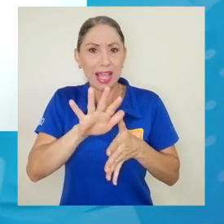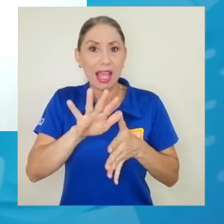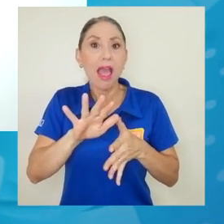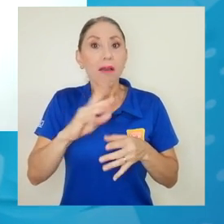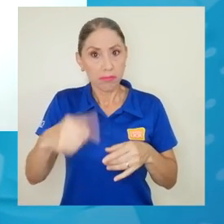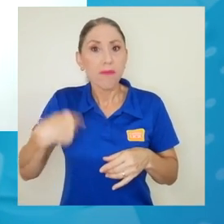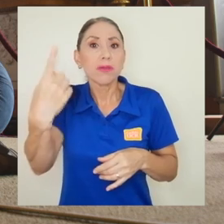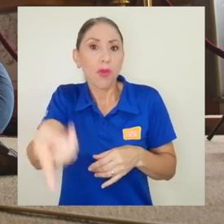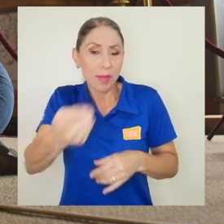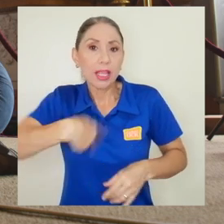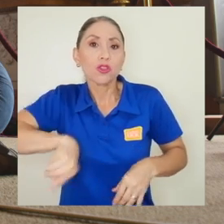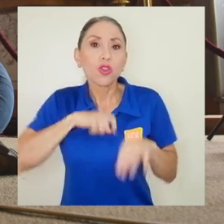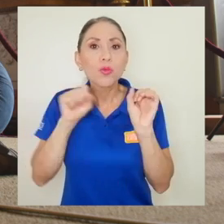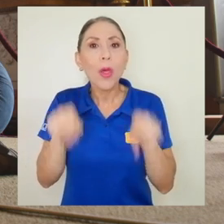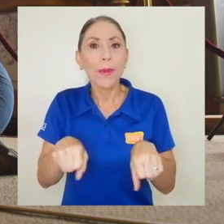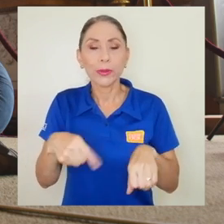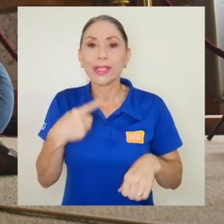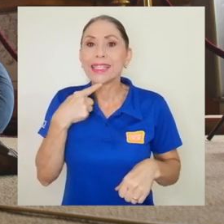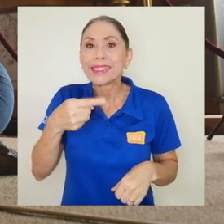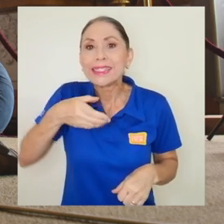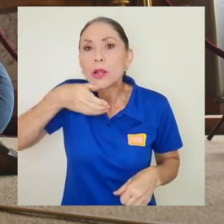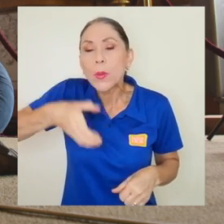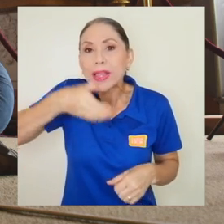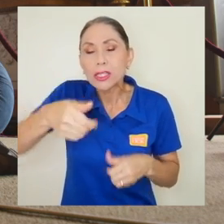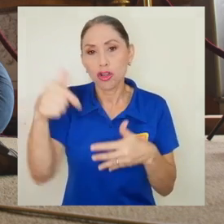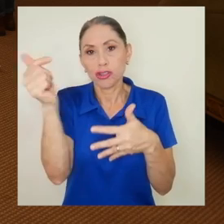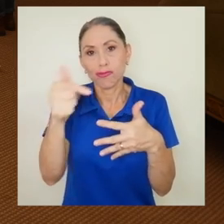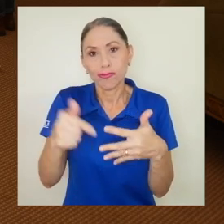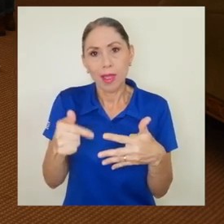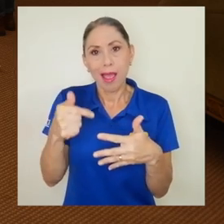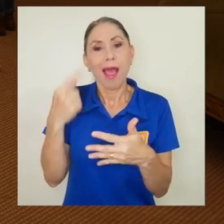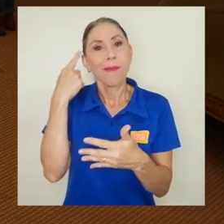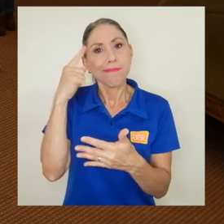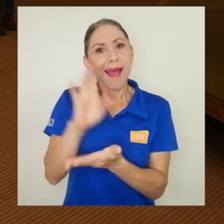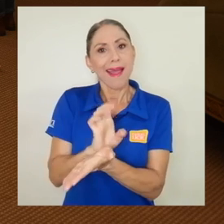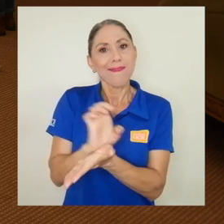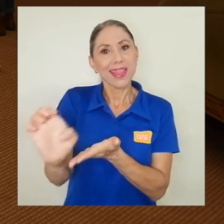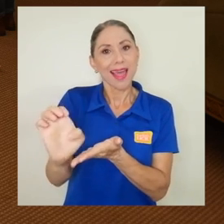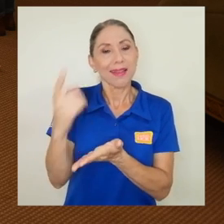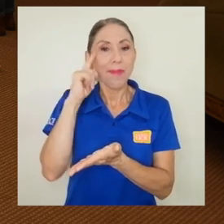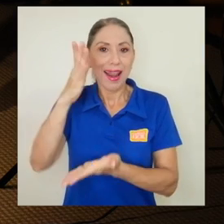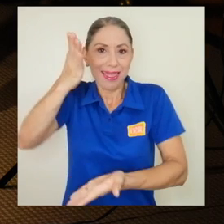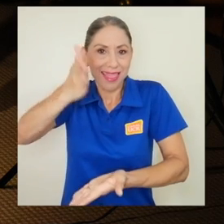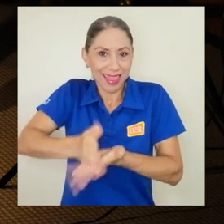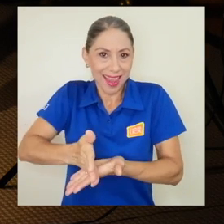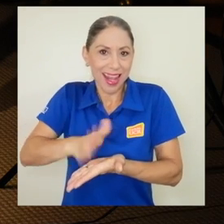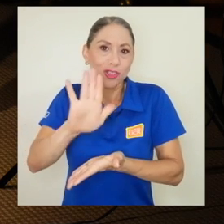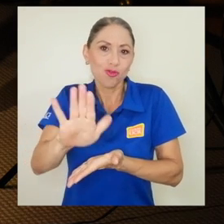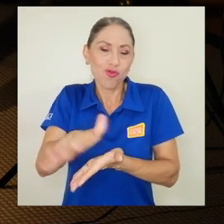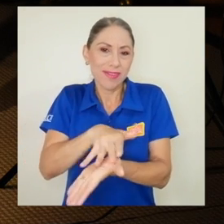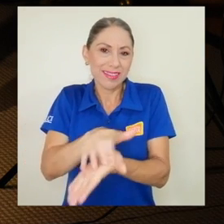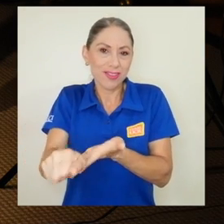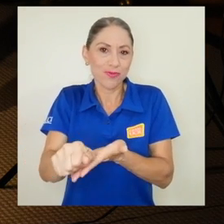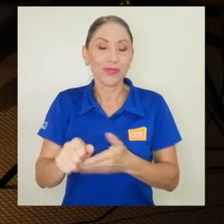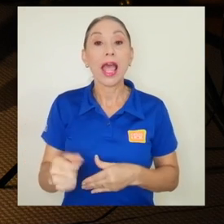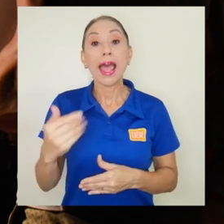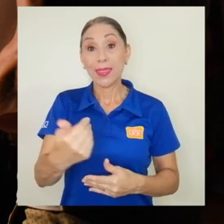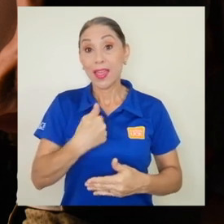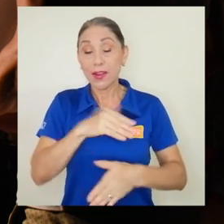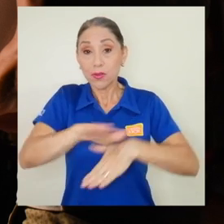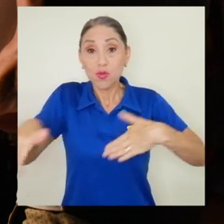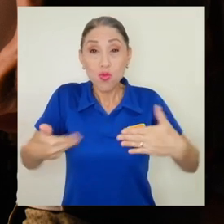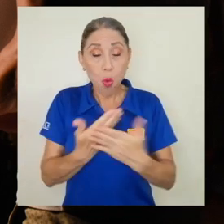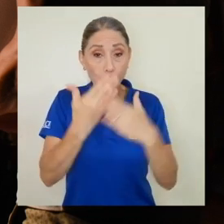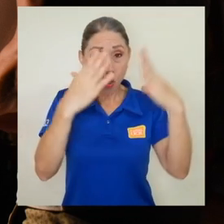eventualmente dar recomendaciones para evitar y detener este deterioro. Para